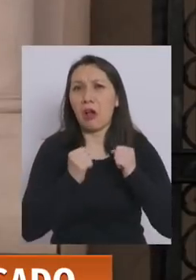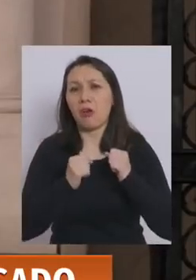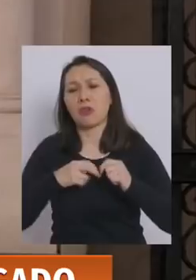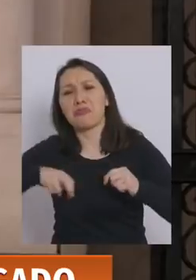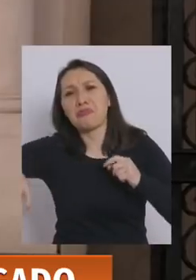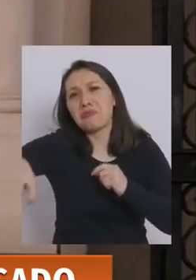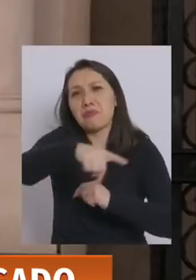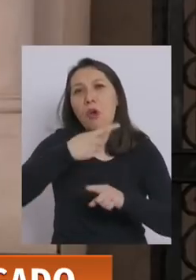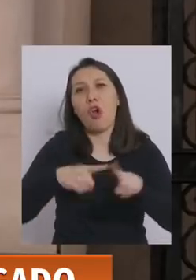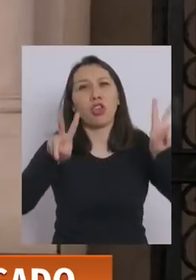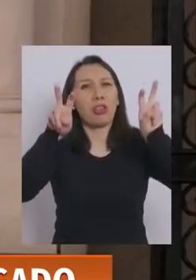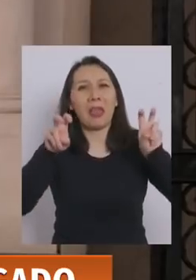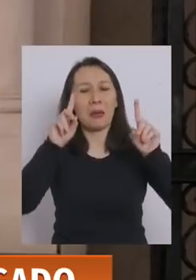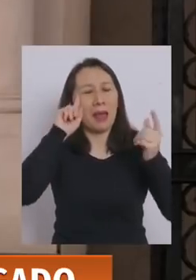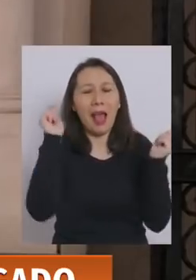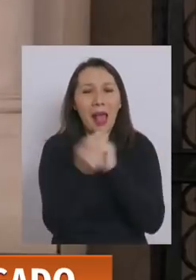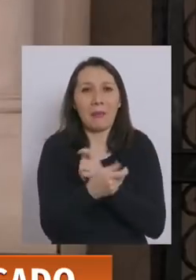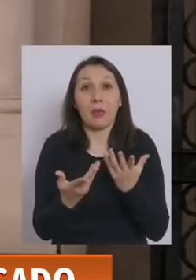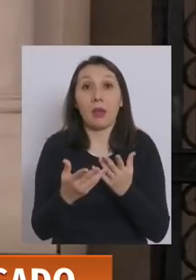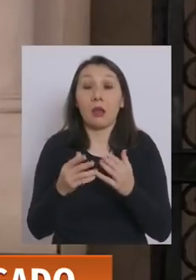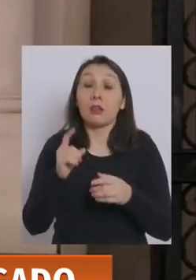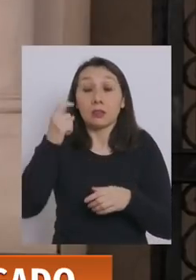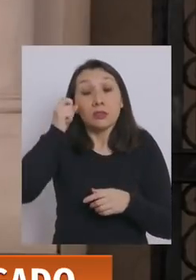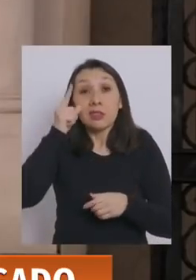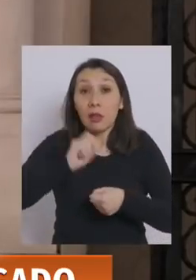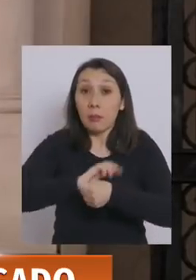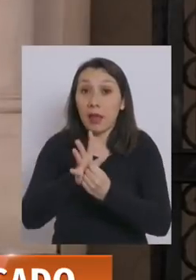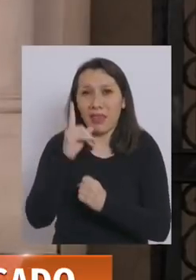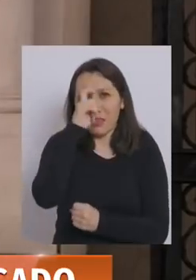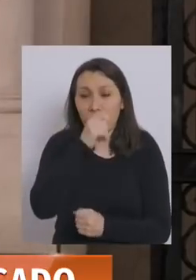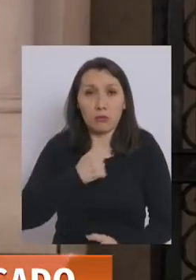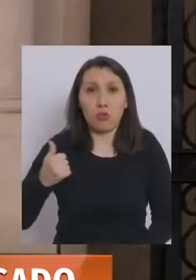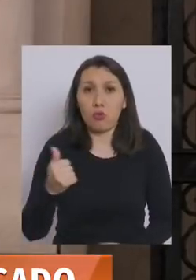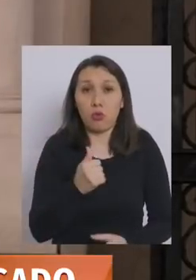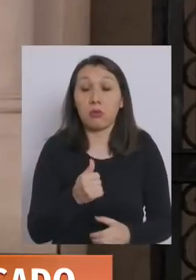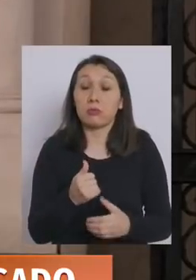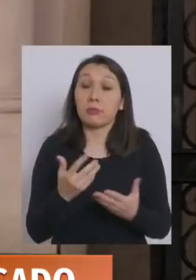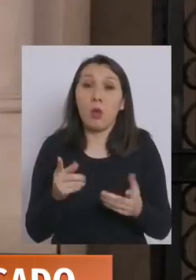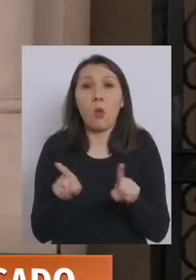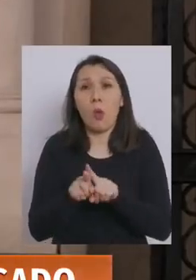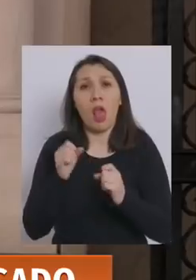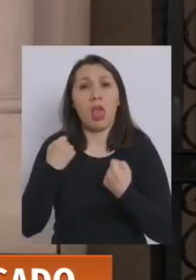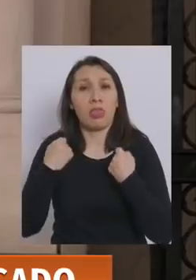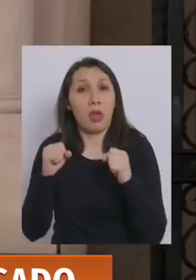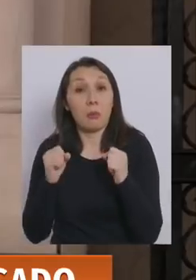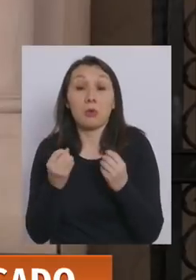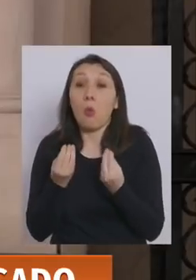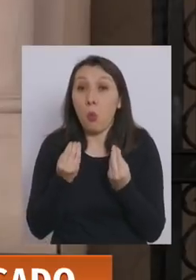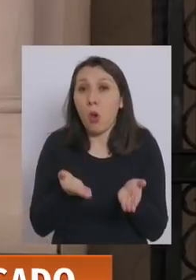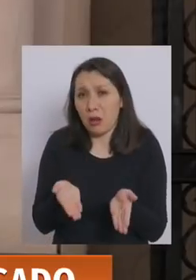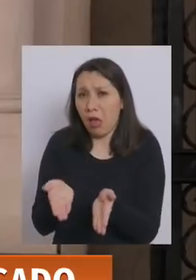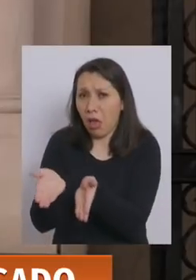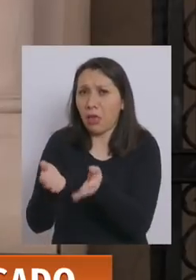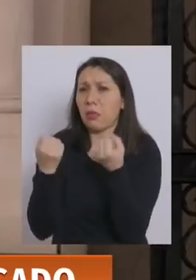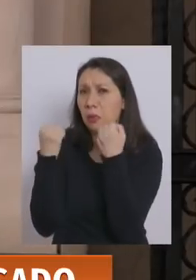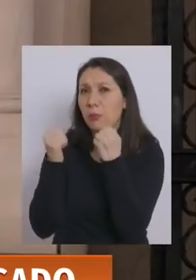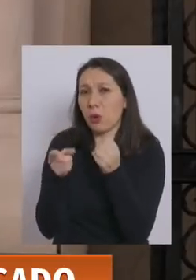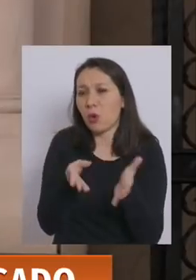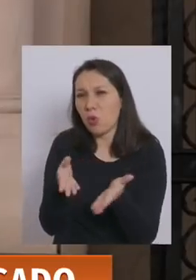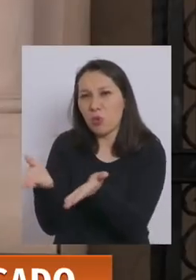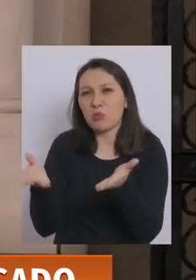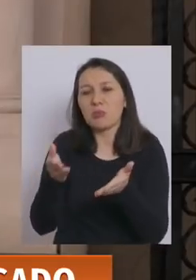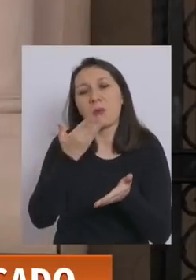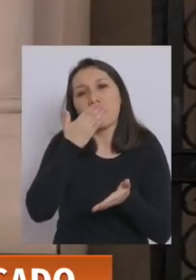una vuelta, que hagan otra cosa. Entiendo que la pandemia ha sido para nosotros muy difícil, para todos nosotros hacer un poco de deporte, pero yo creo que sería muy bueno que lo hiciera. Es parte